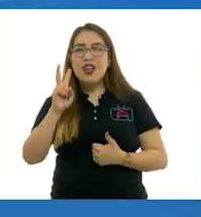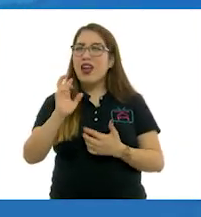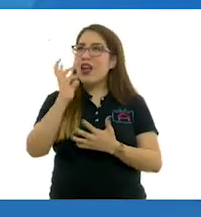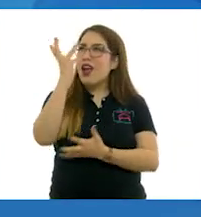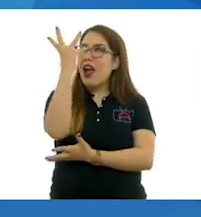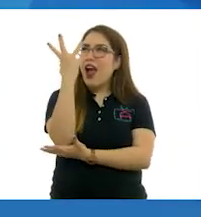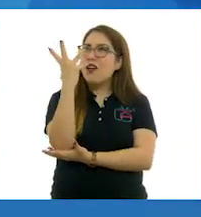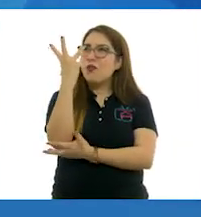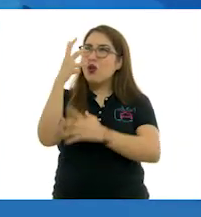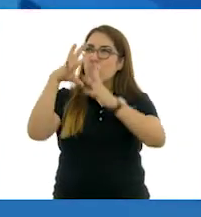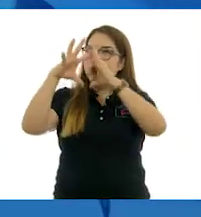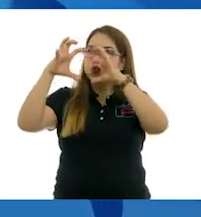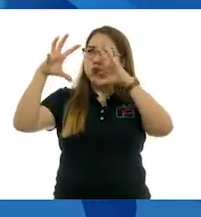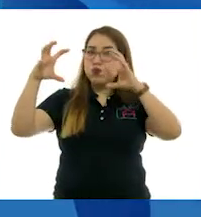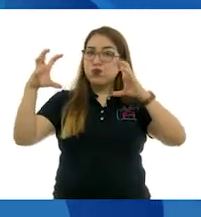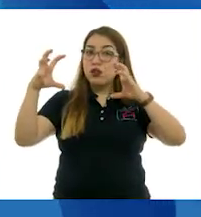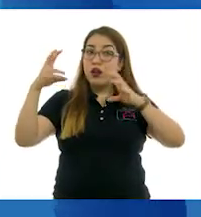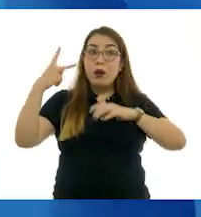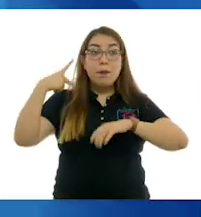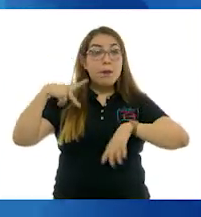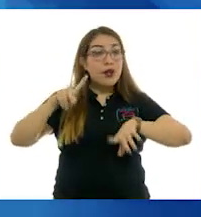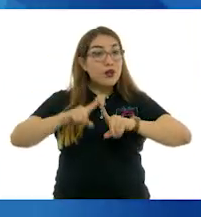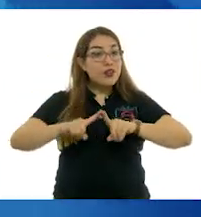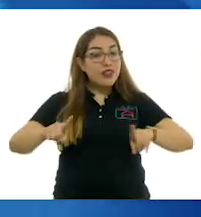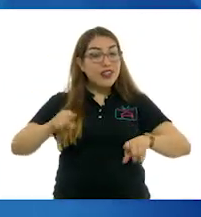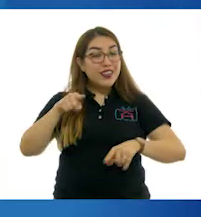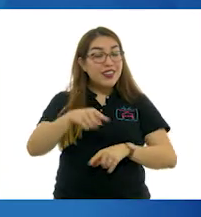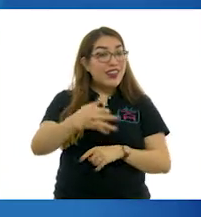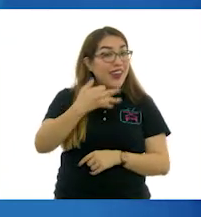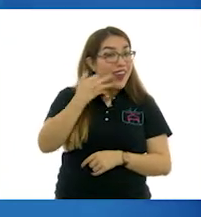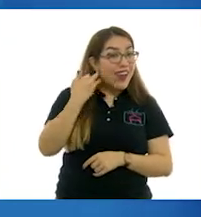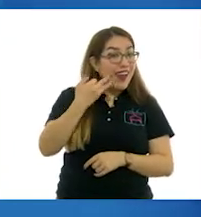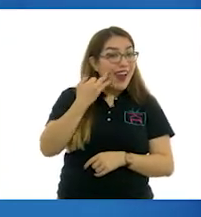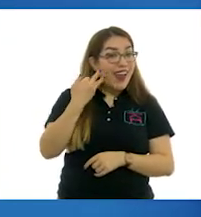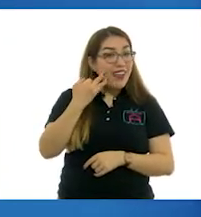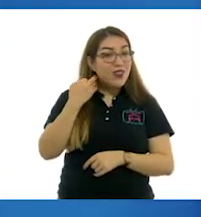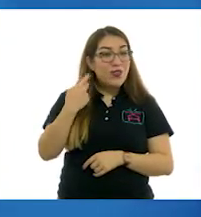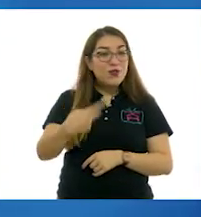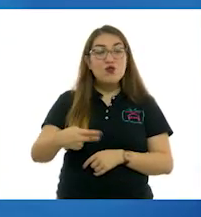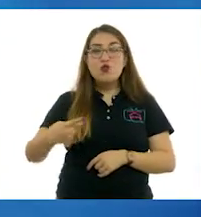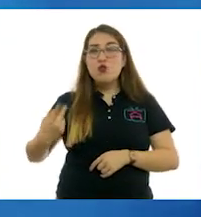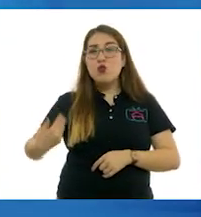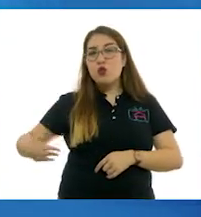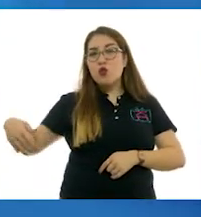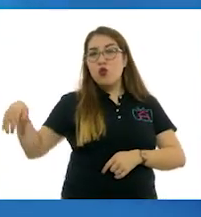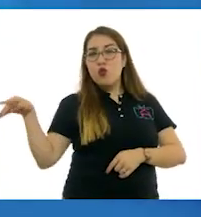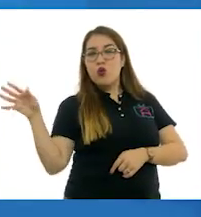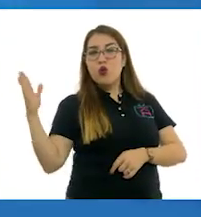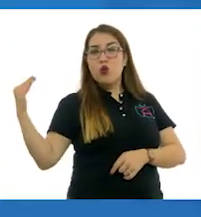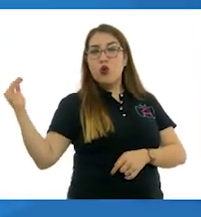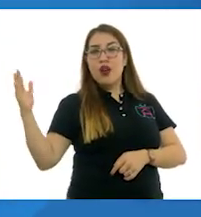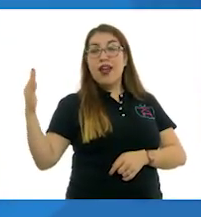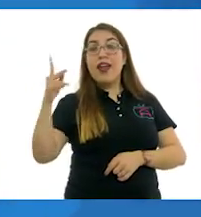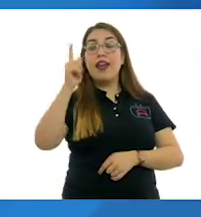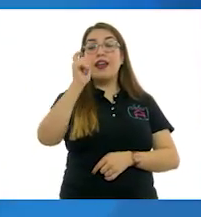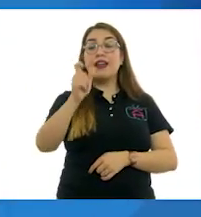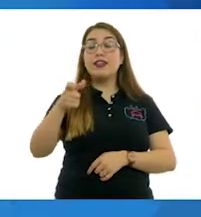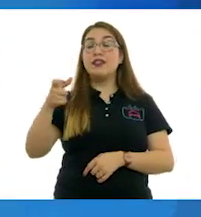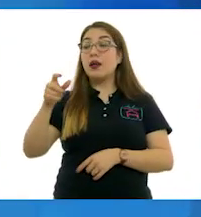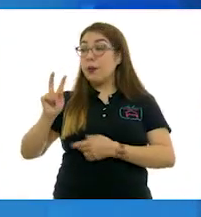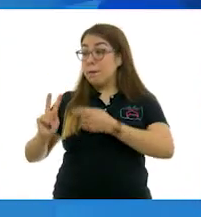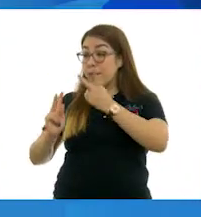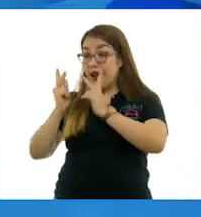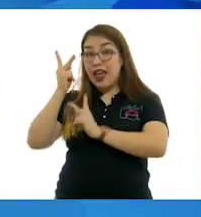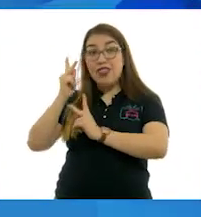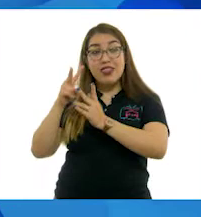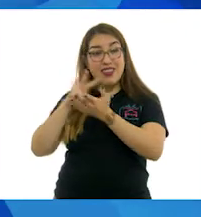el gato tiene la textura. Donde tenemos ahí su cola es un helecho, una plantita. Ajá. Atrás